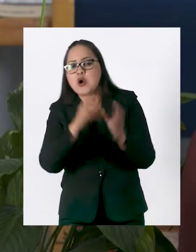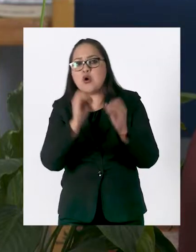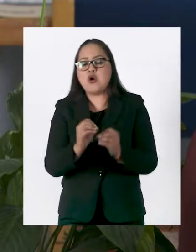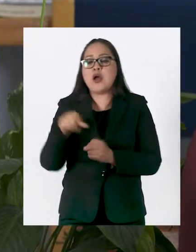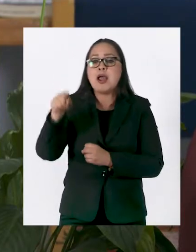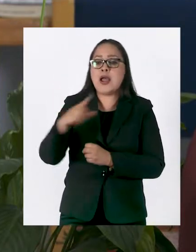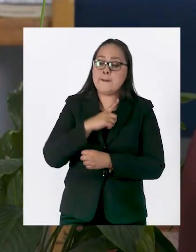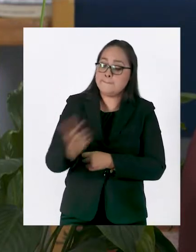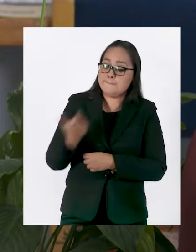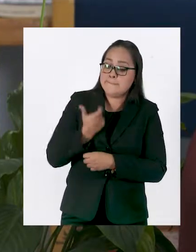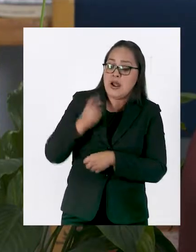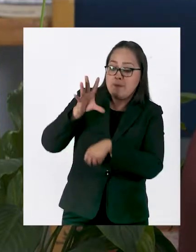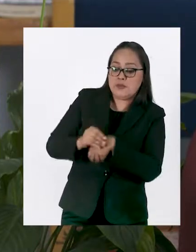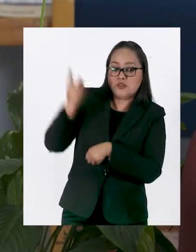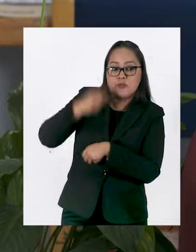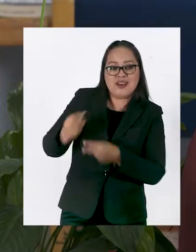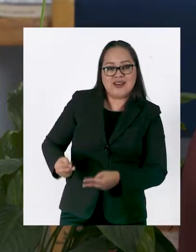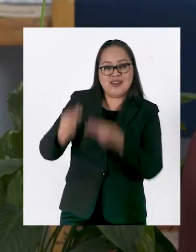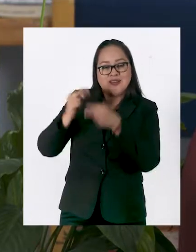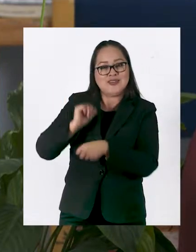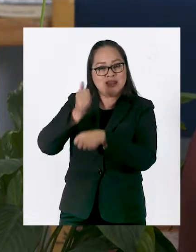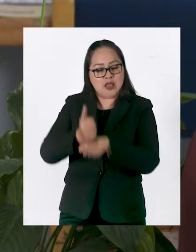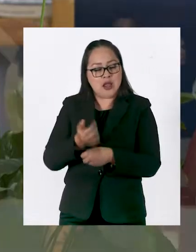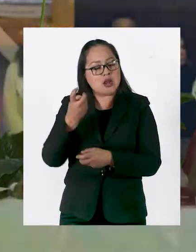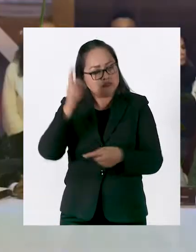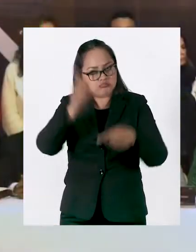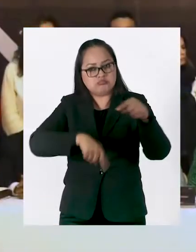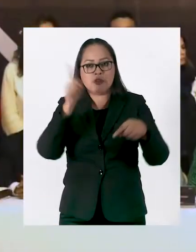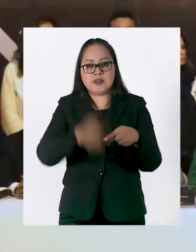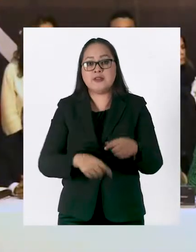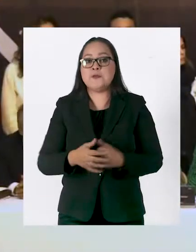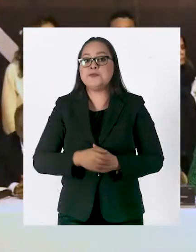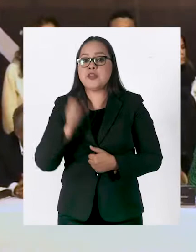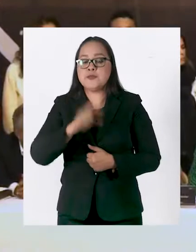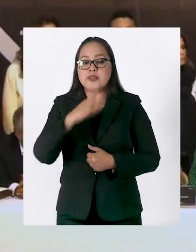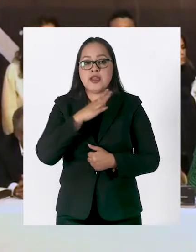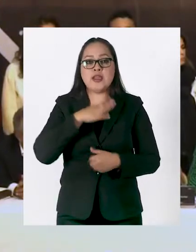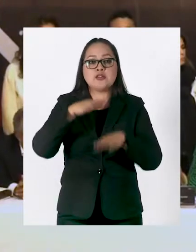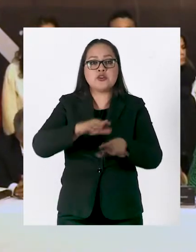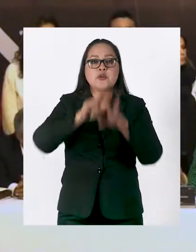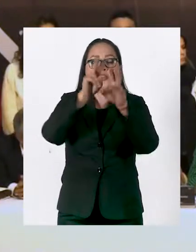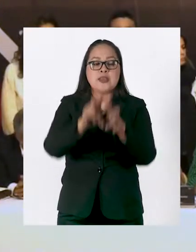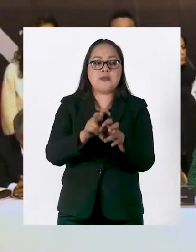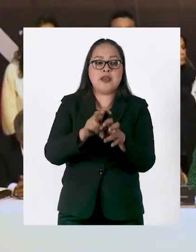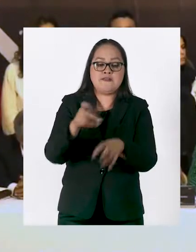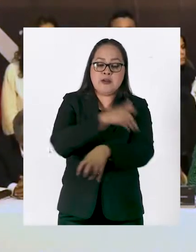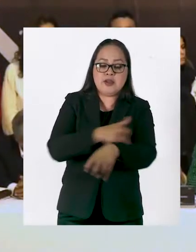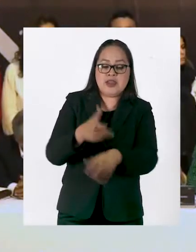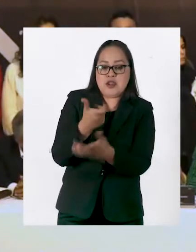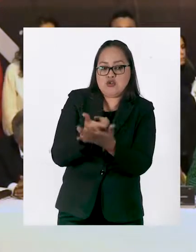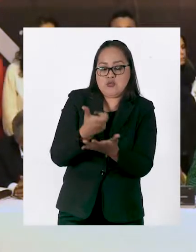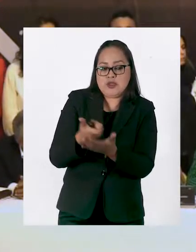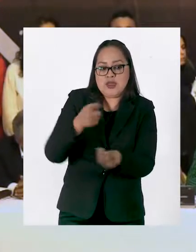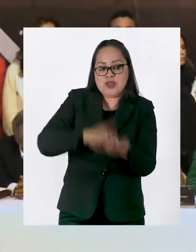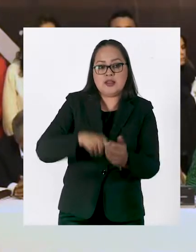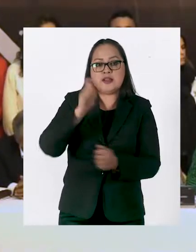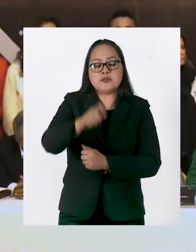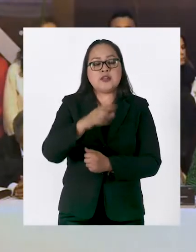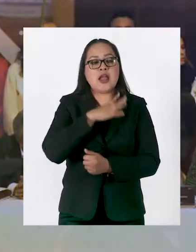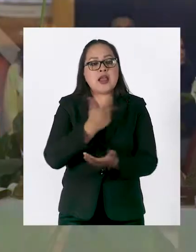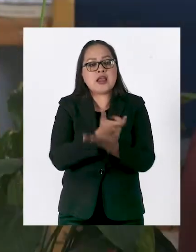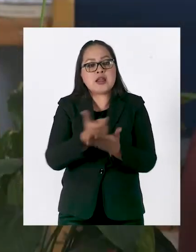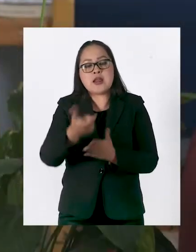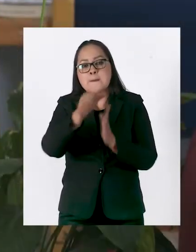la extorsión telefónica y el cobro de derecho de piso. Vamos a impulsar reformas que tienen que ver con la economía